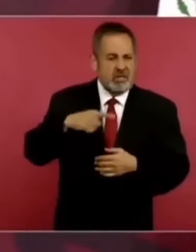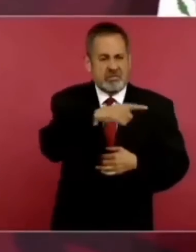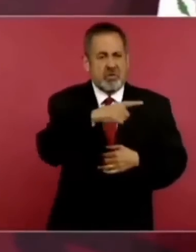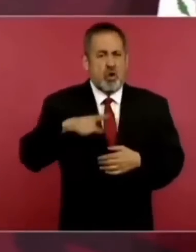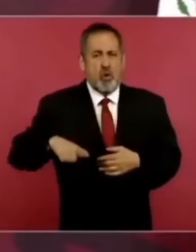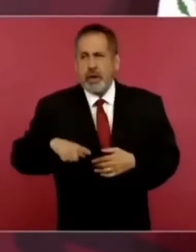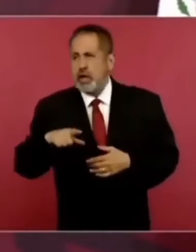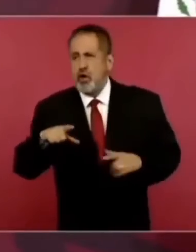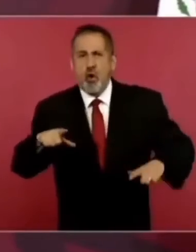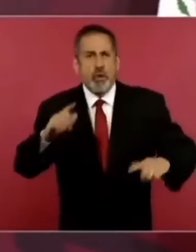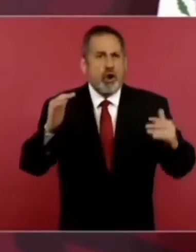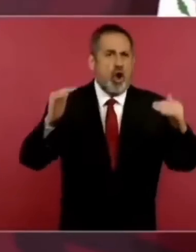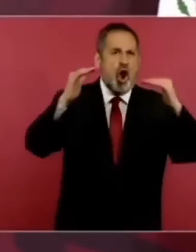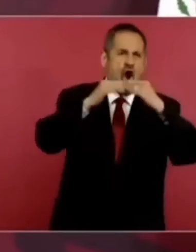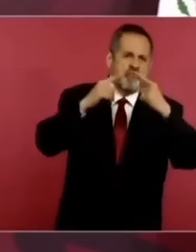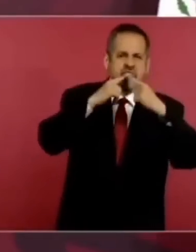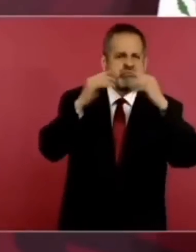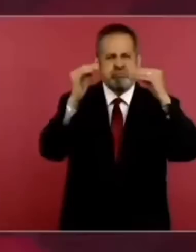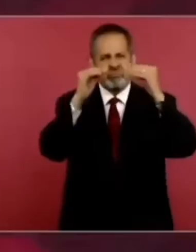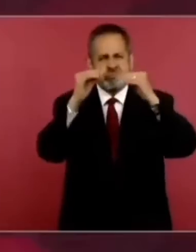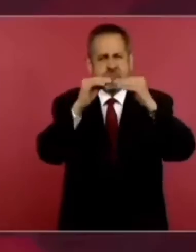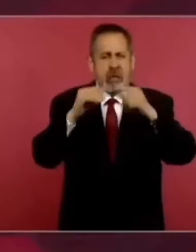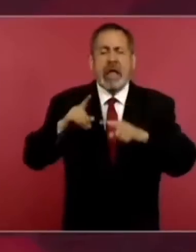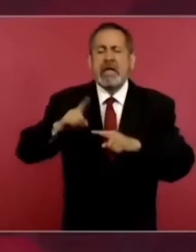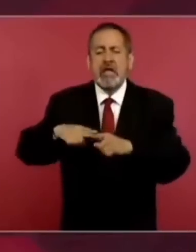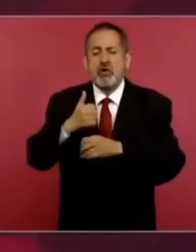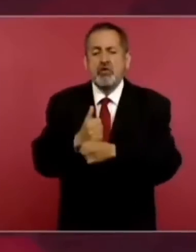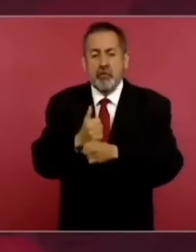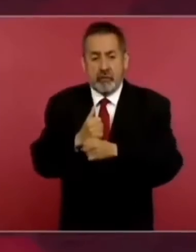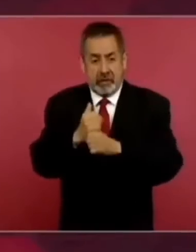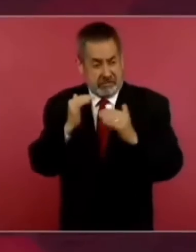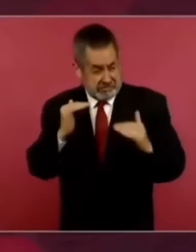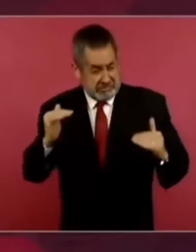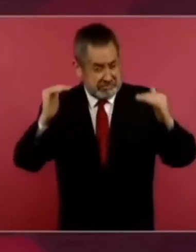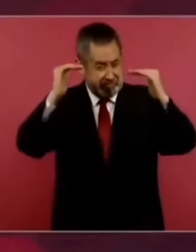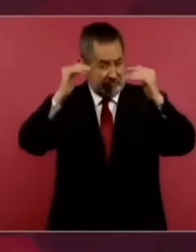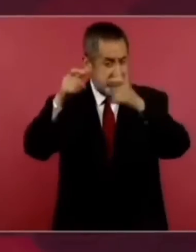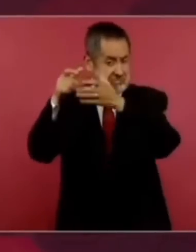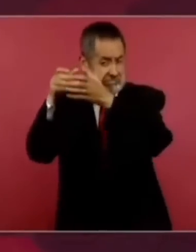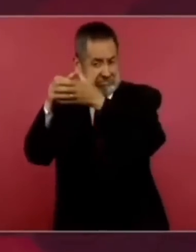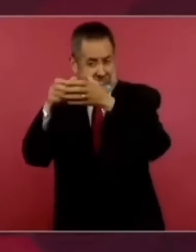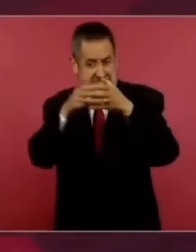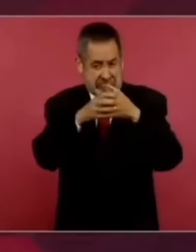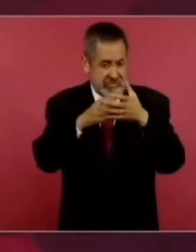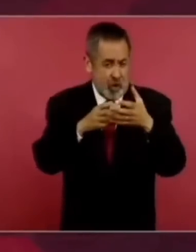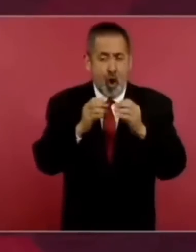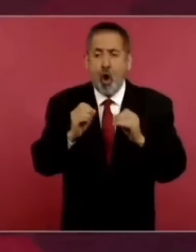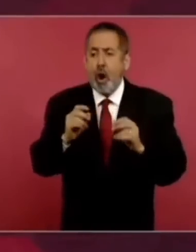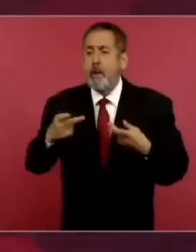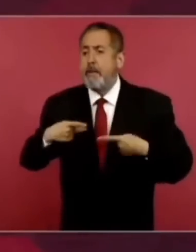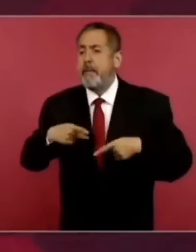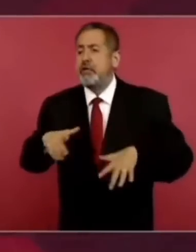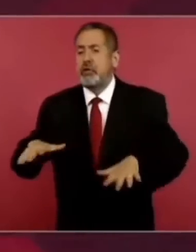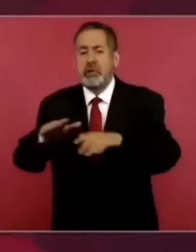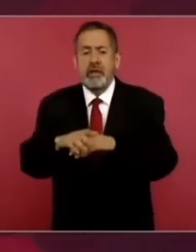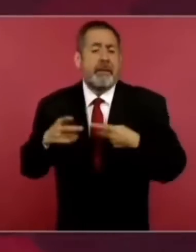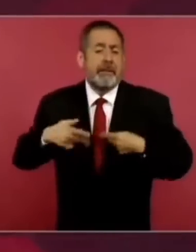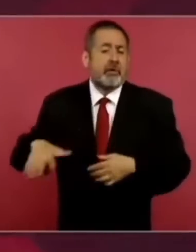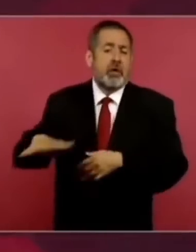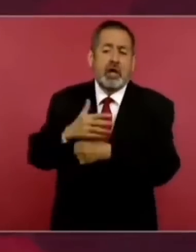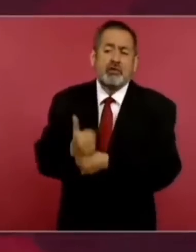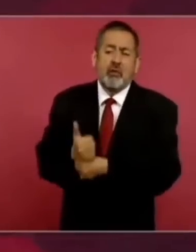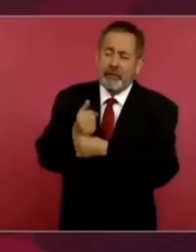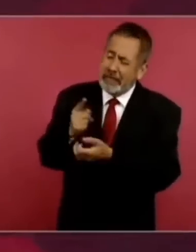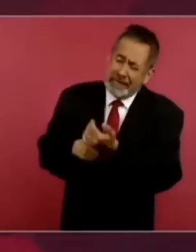estas actitudes políticas las élites o el pueblo pues es el pueblo